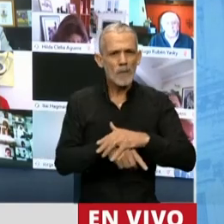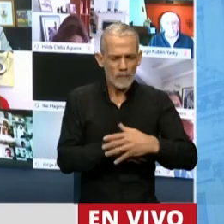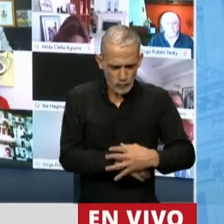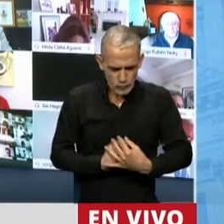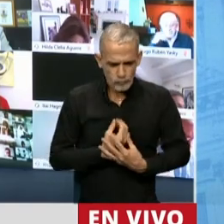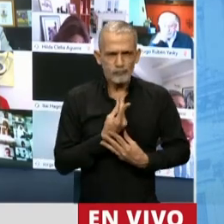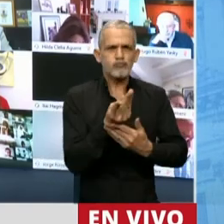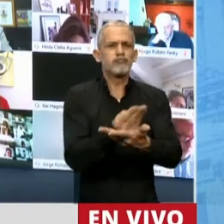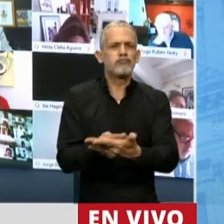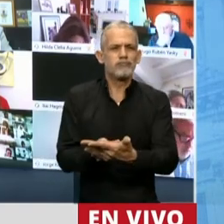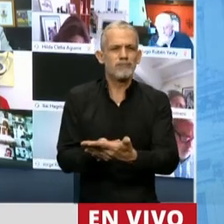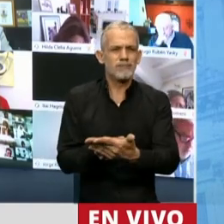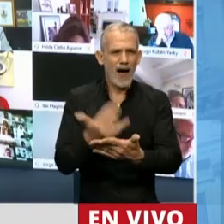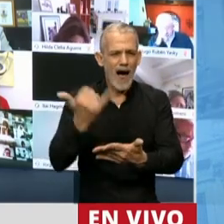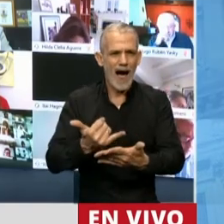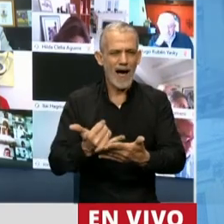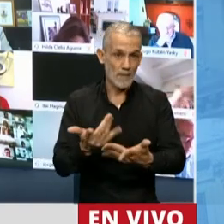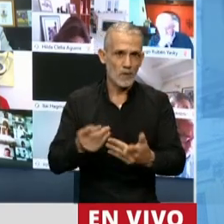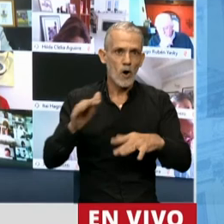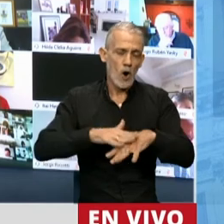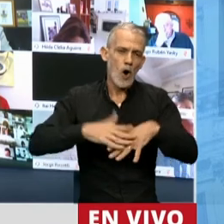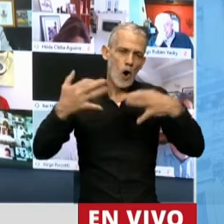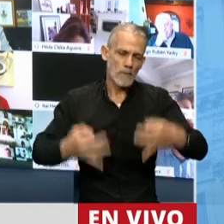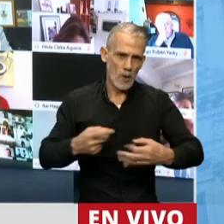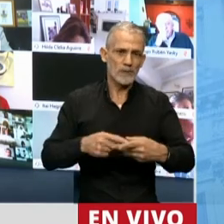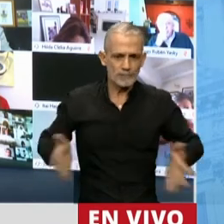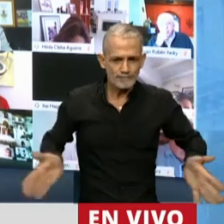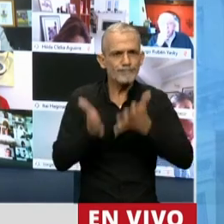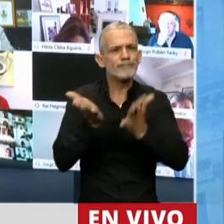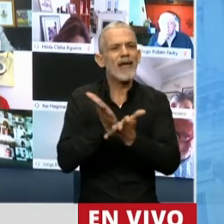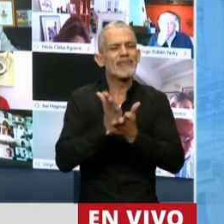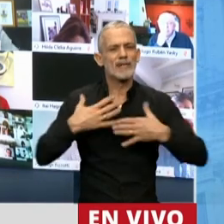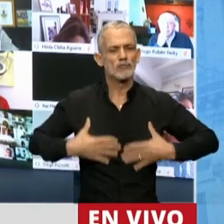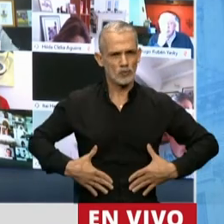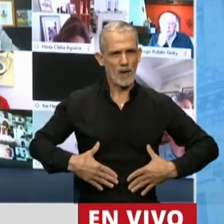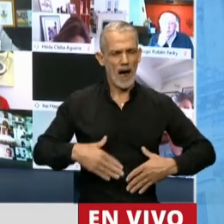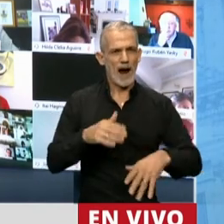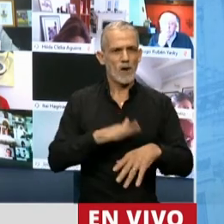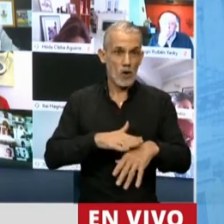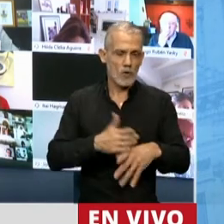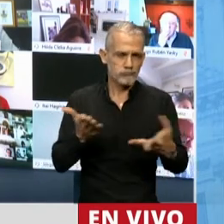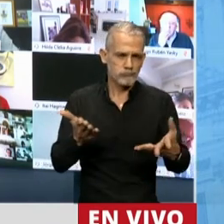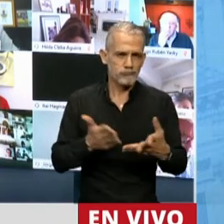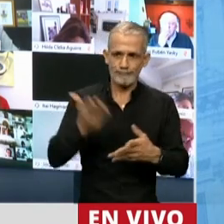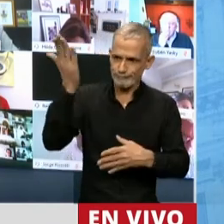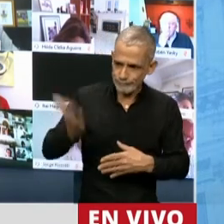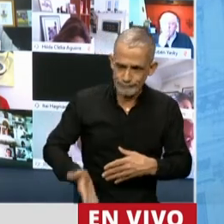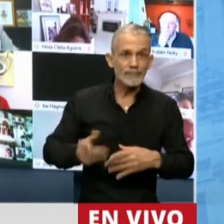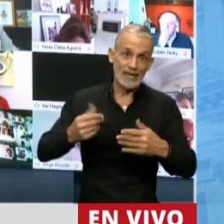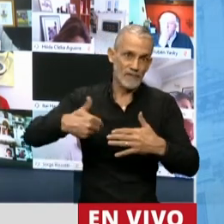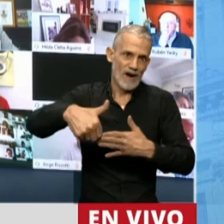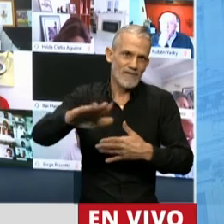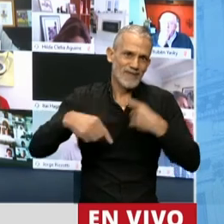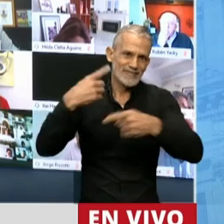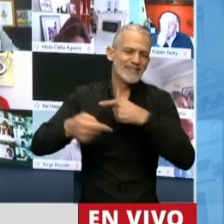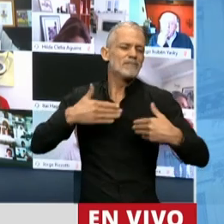en cada una de sus obras, por su compromiso con la promoción de los derechos humanos, por todo lo que fue y seguirá siendo